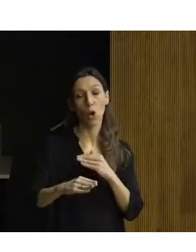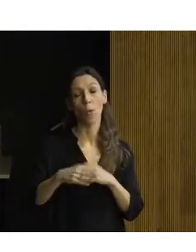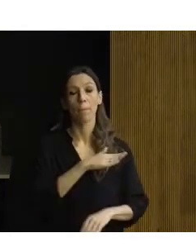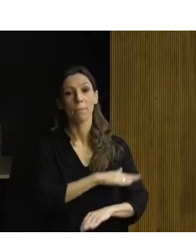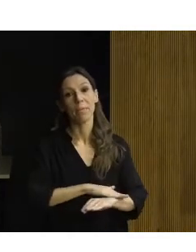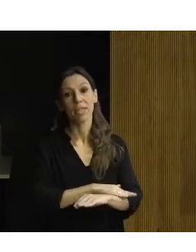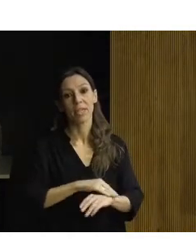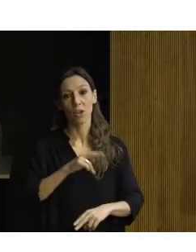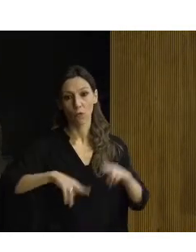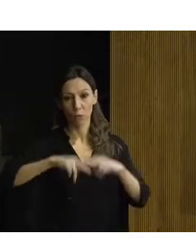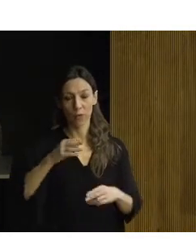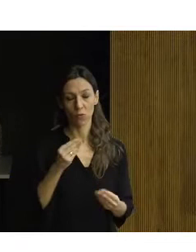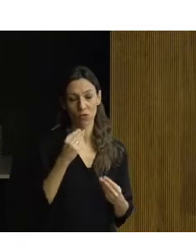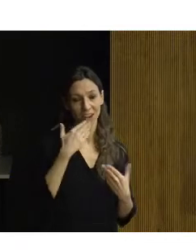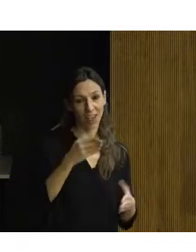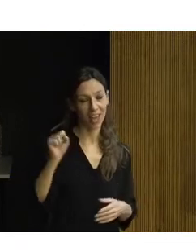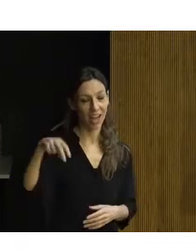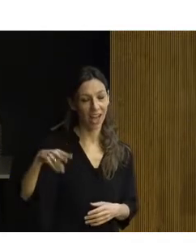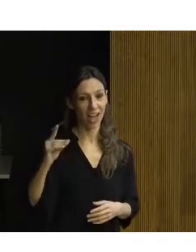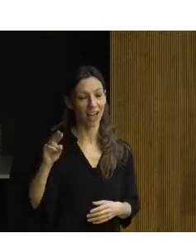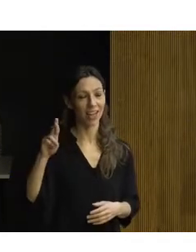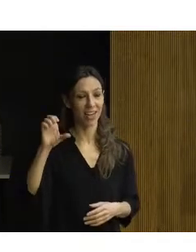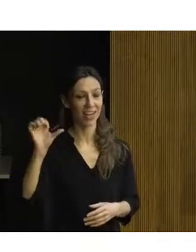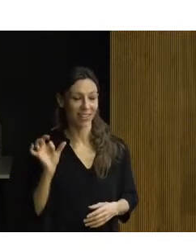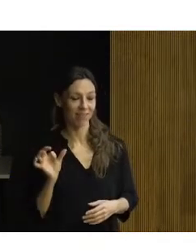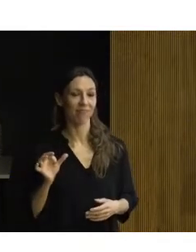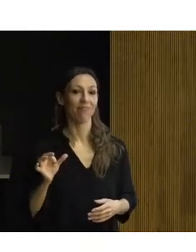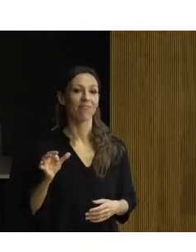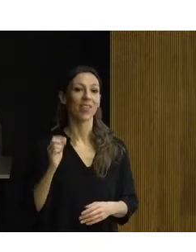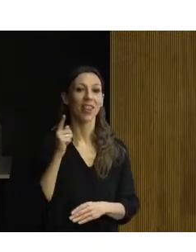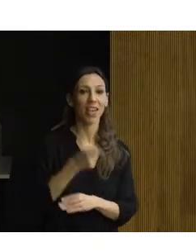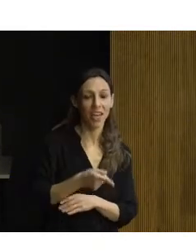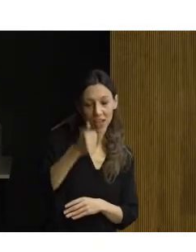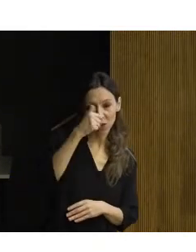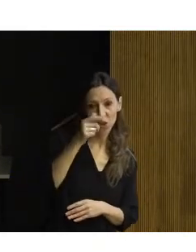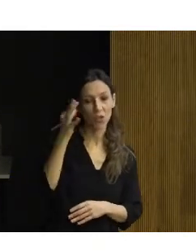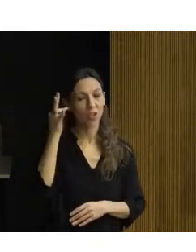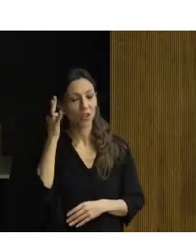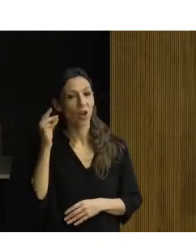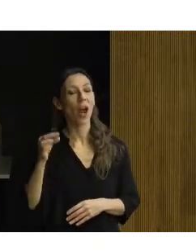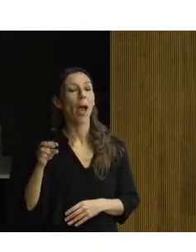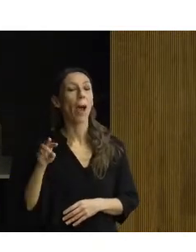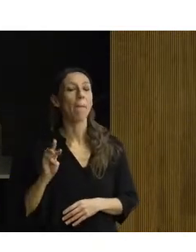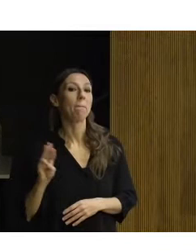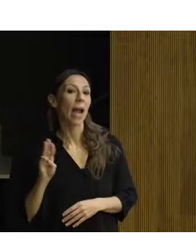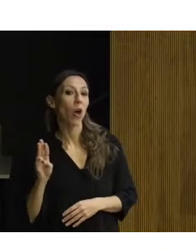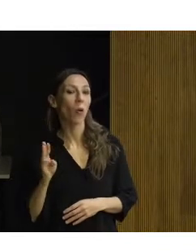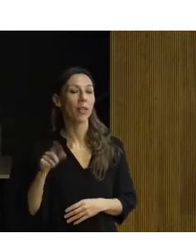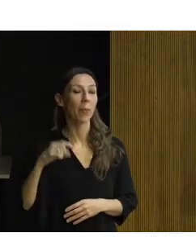Muchas gracias, Andrés, director, directora, Paloma y a Javier, amigos.